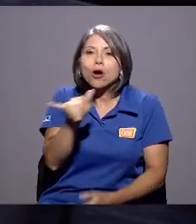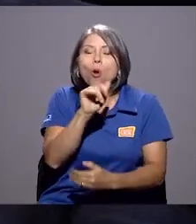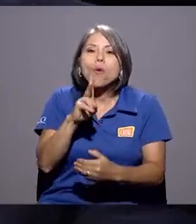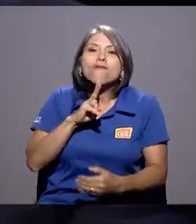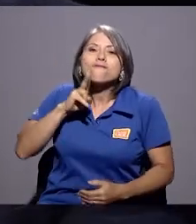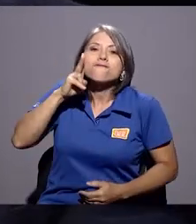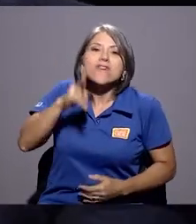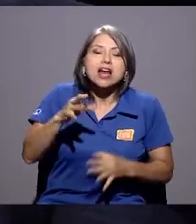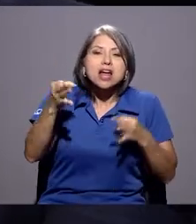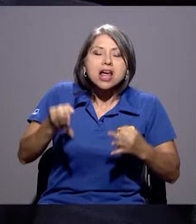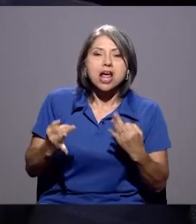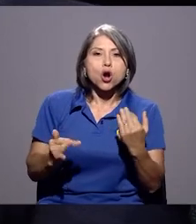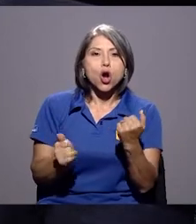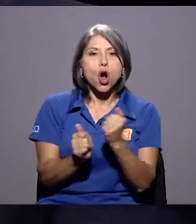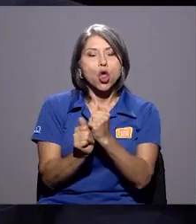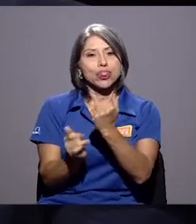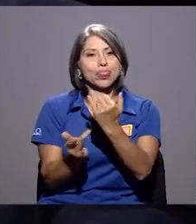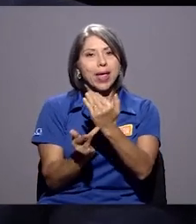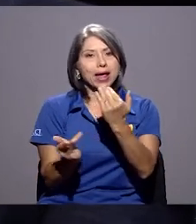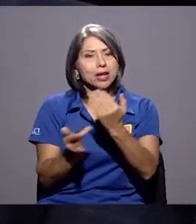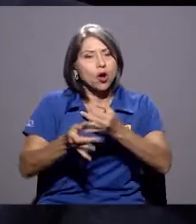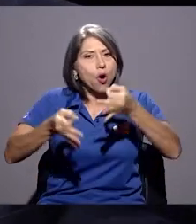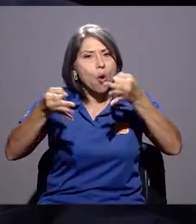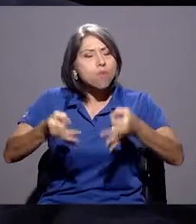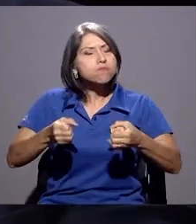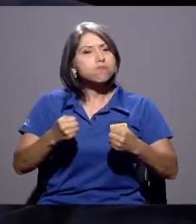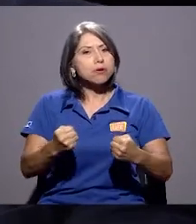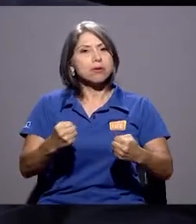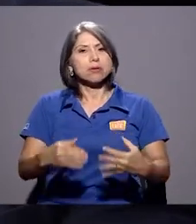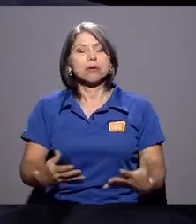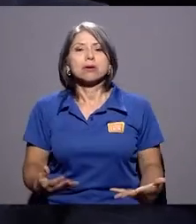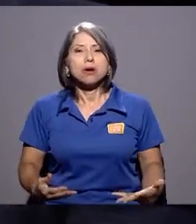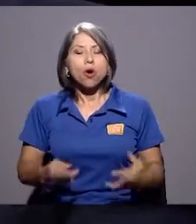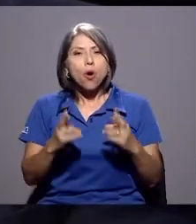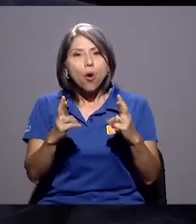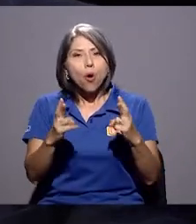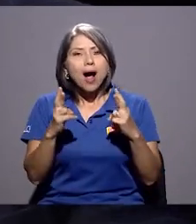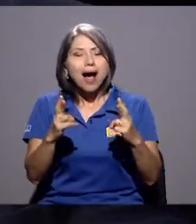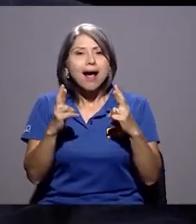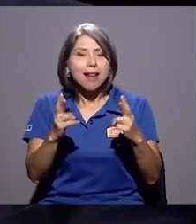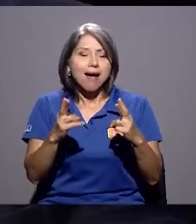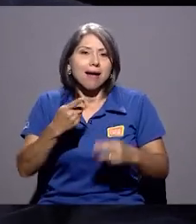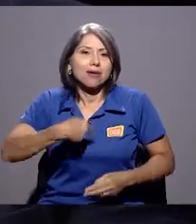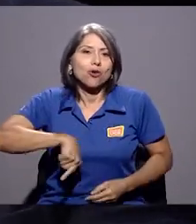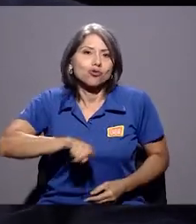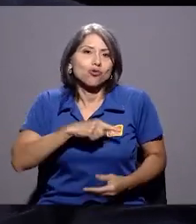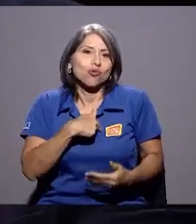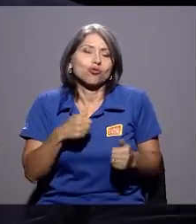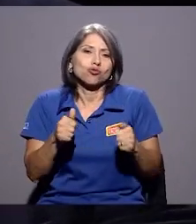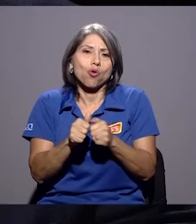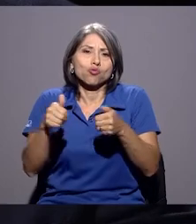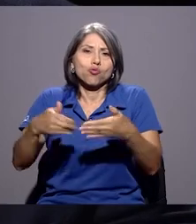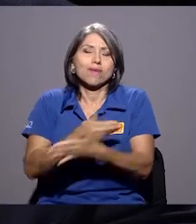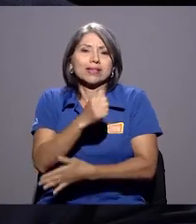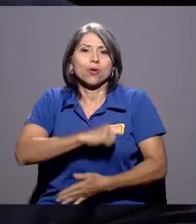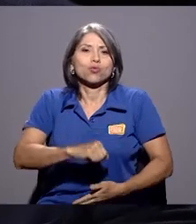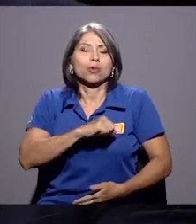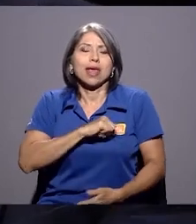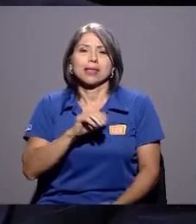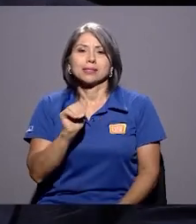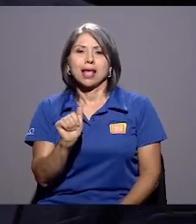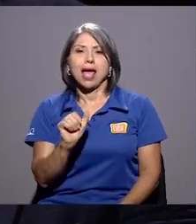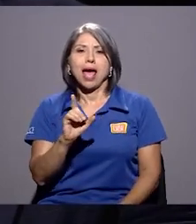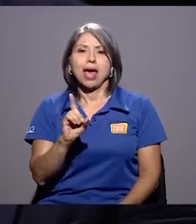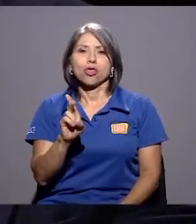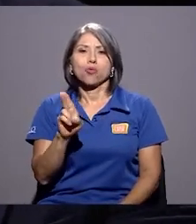tecnológicamente, bien, digamos, competente. Ojalá tengamos con las nuevas autoridades de aduana